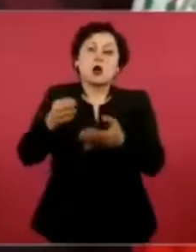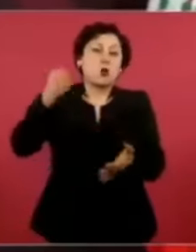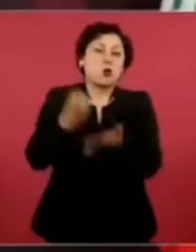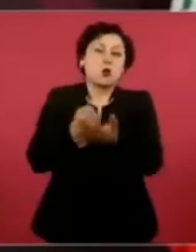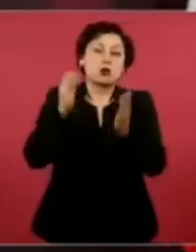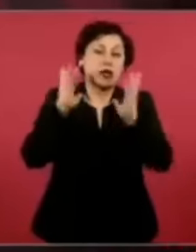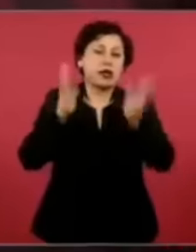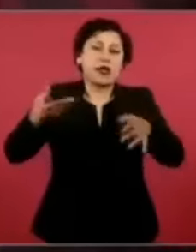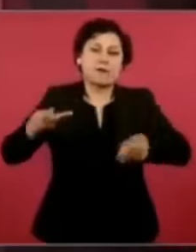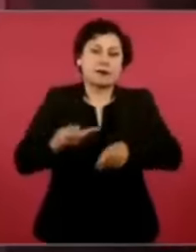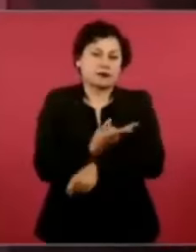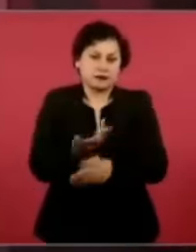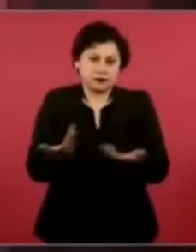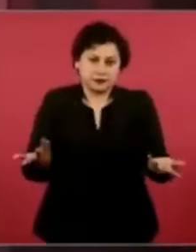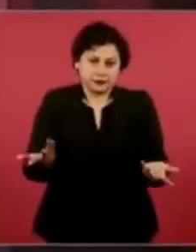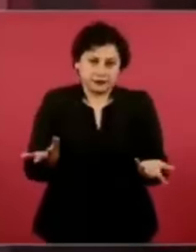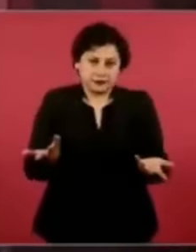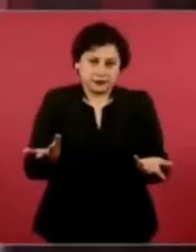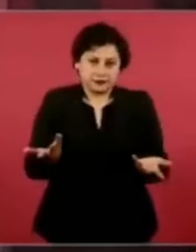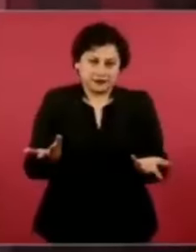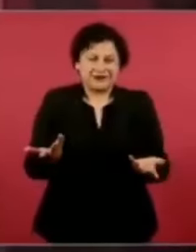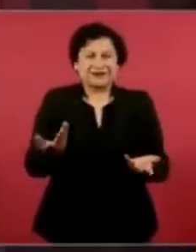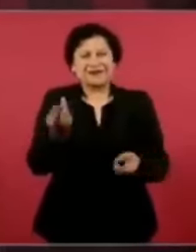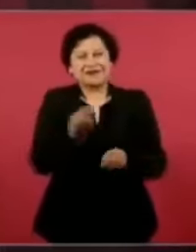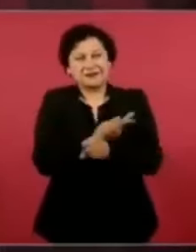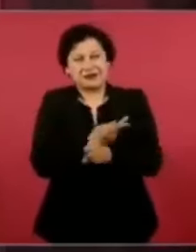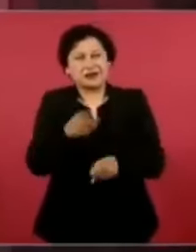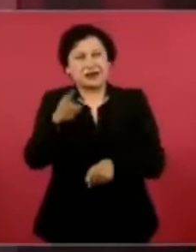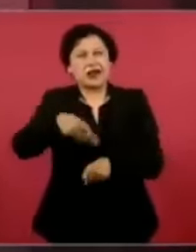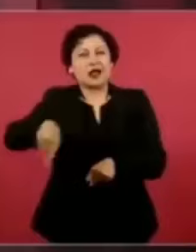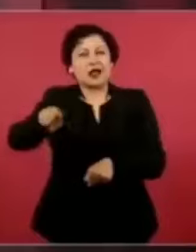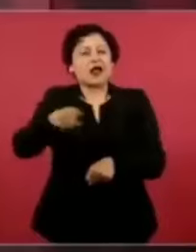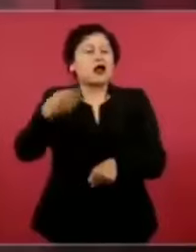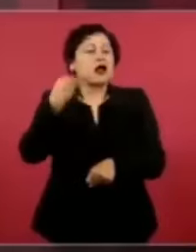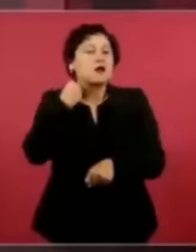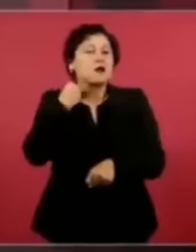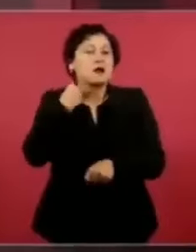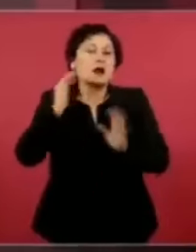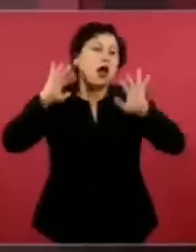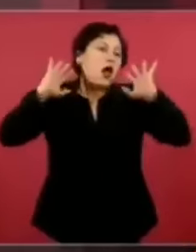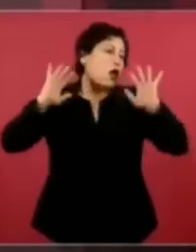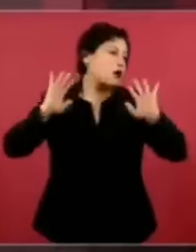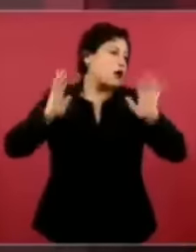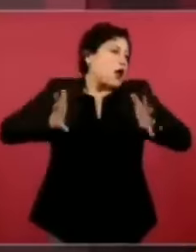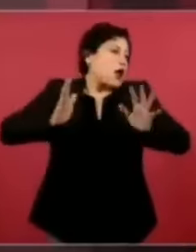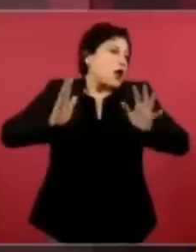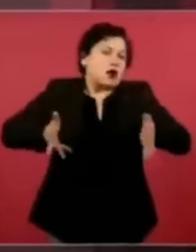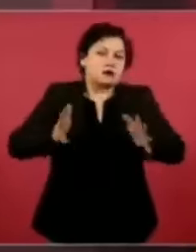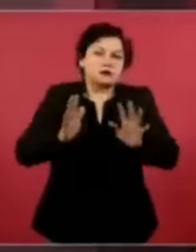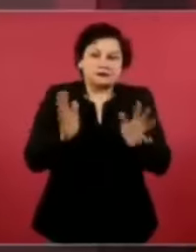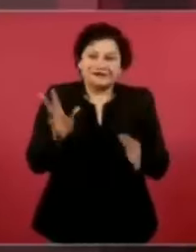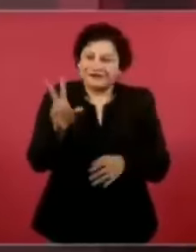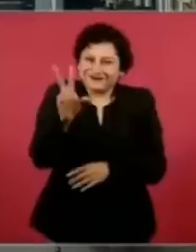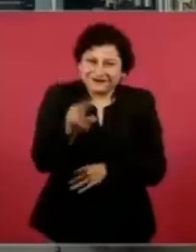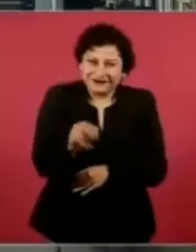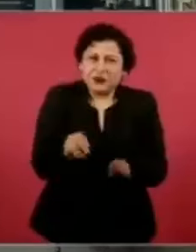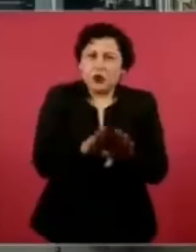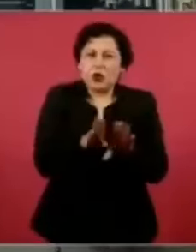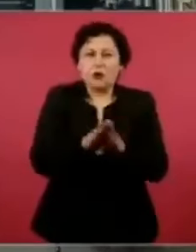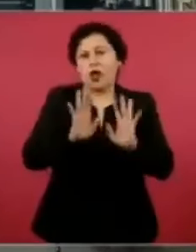ya no hay otra instancia, ya no se puede hacer nada. Y todo esto